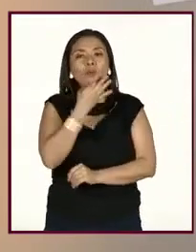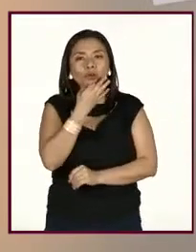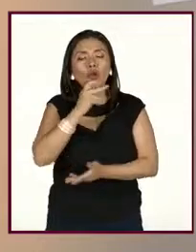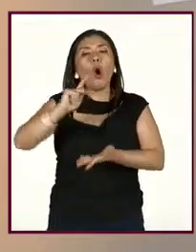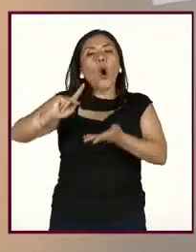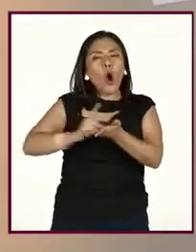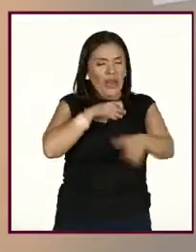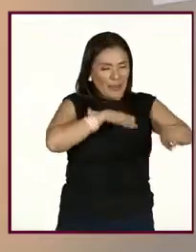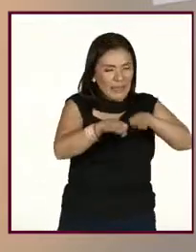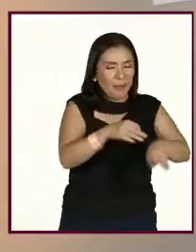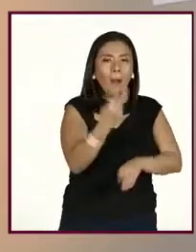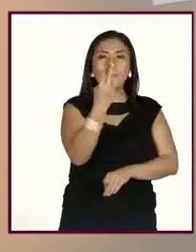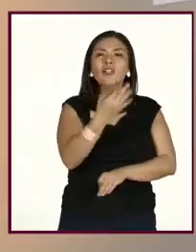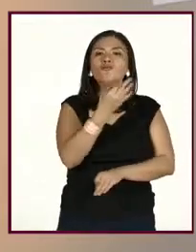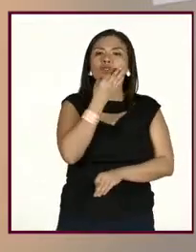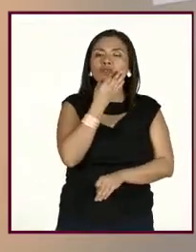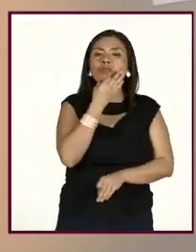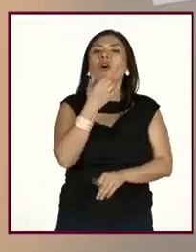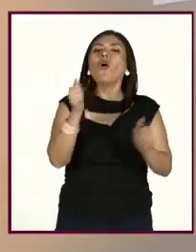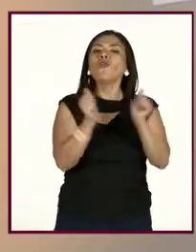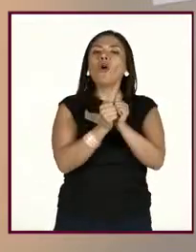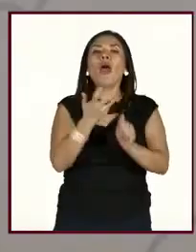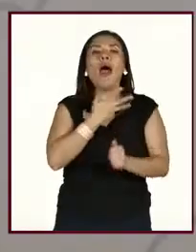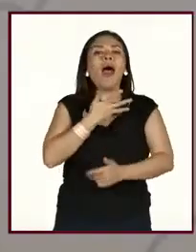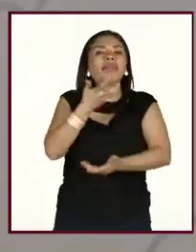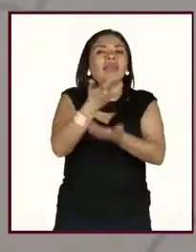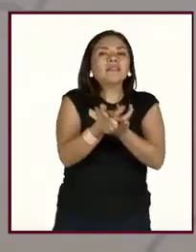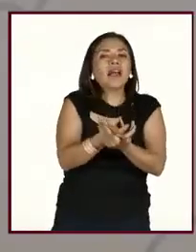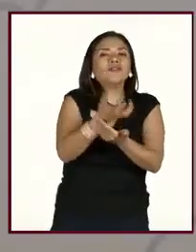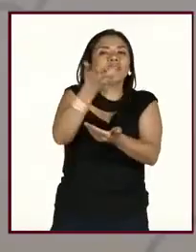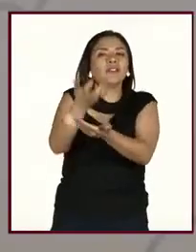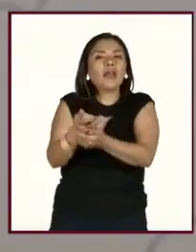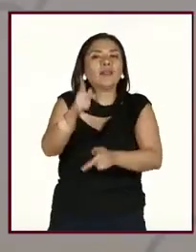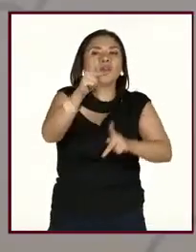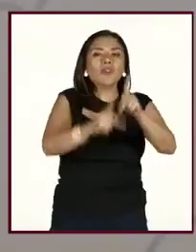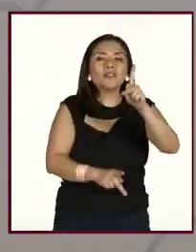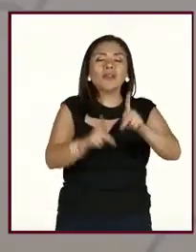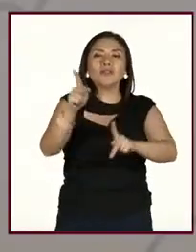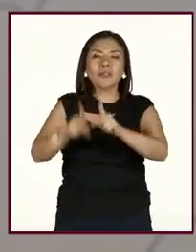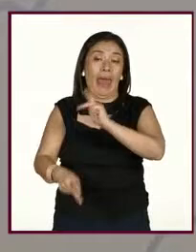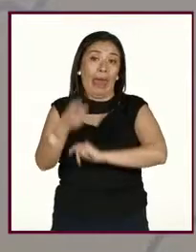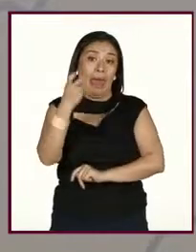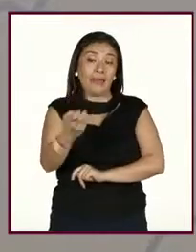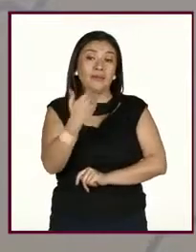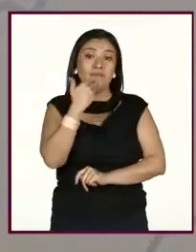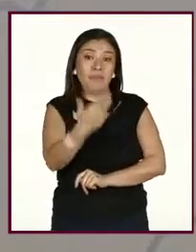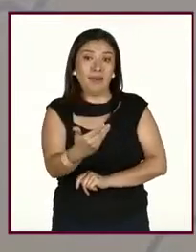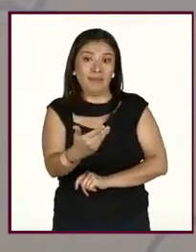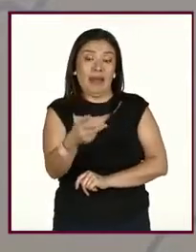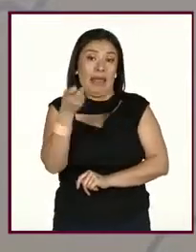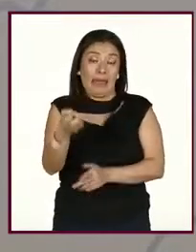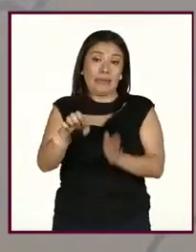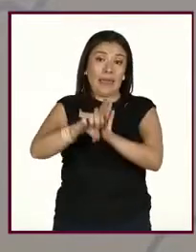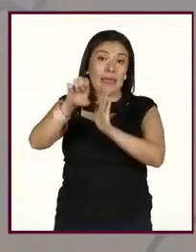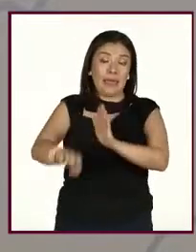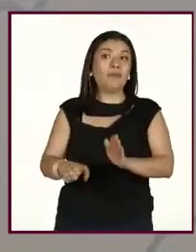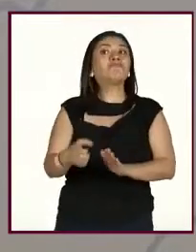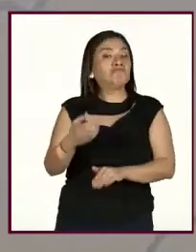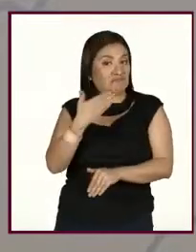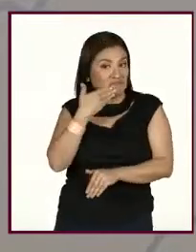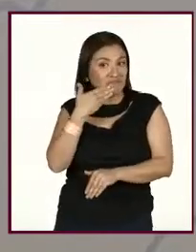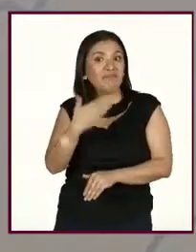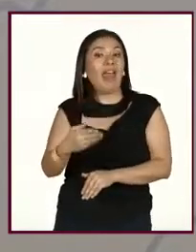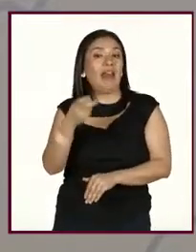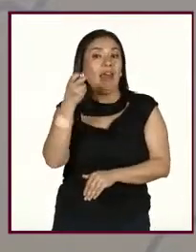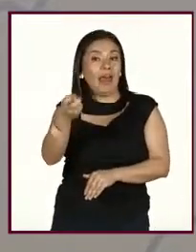manera se optimiza el tiempo y se respeta el descanso. Exacto. Y ahí está un excelente ejemplo. Y